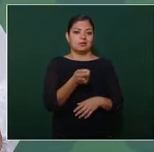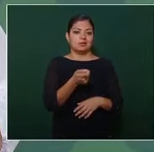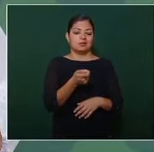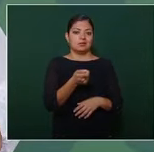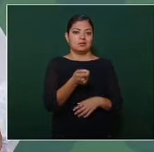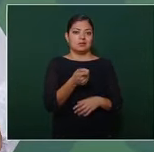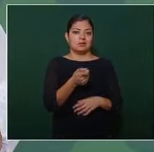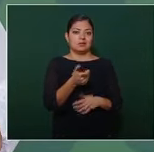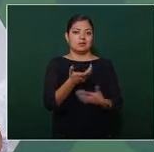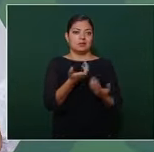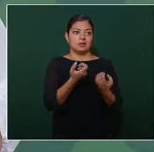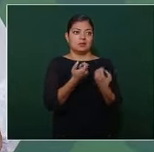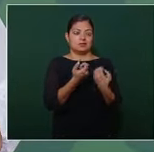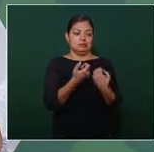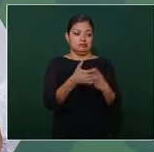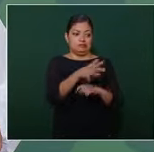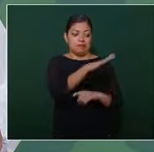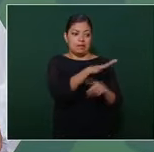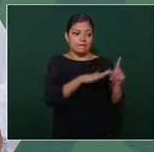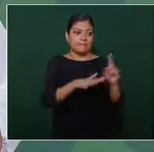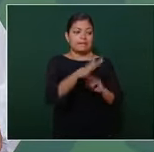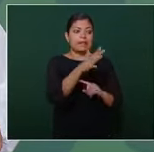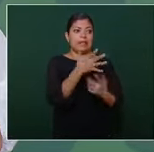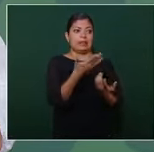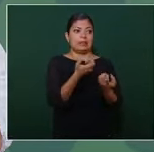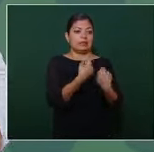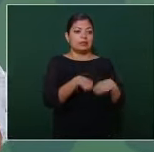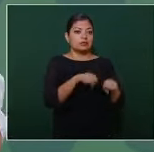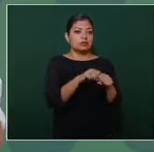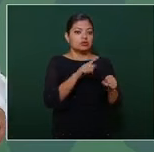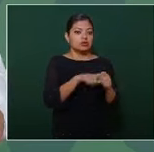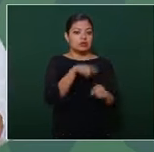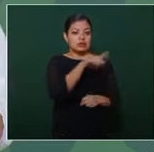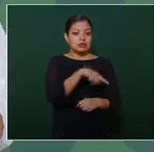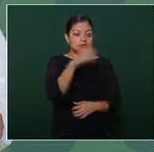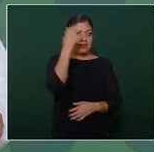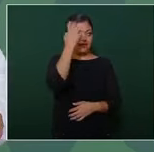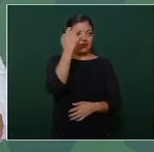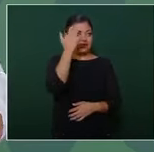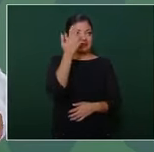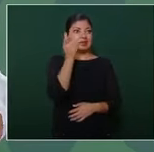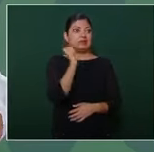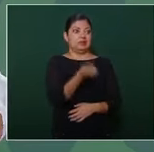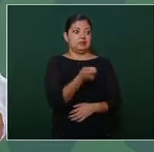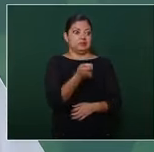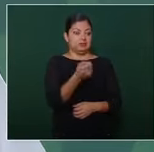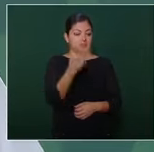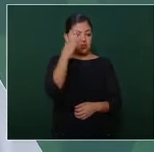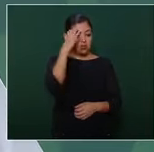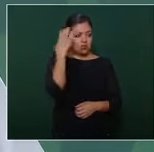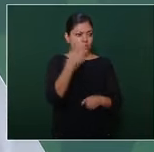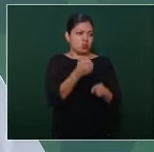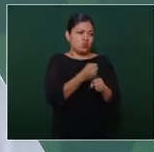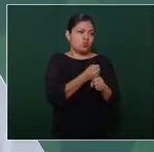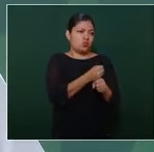circunstancia social que nos obligaría a reflexionar a todos estamos hablando de un acto de violencia brutal